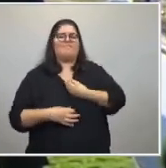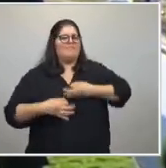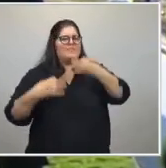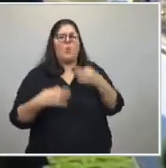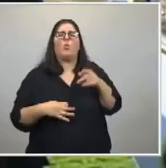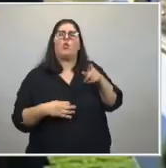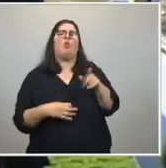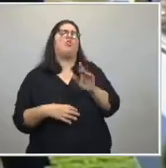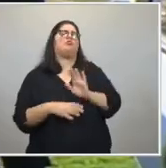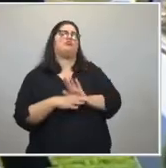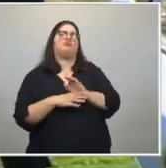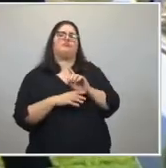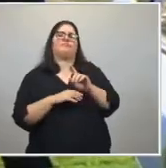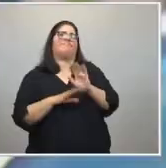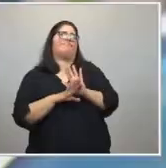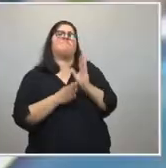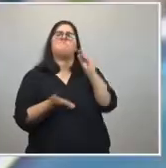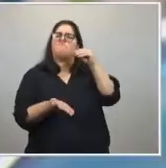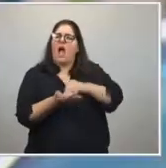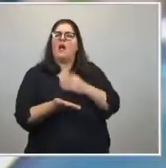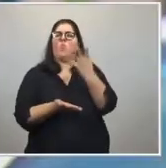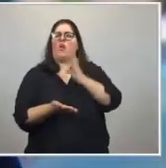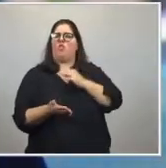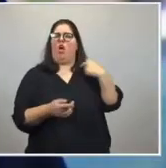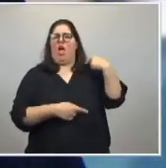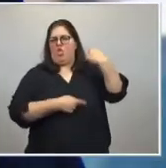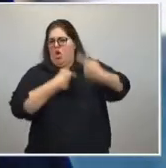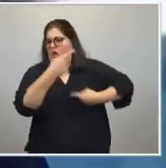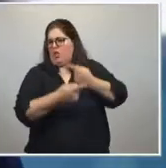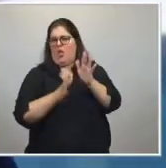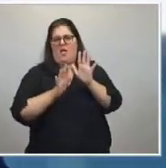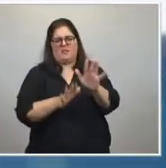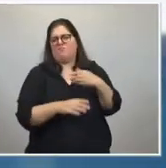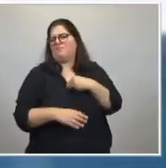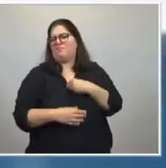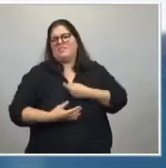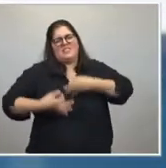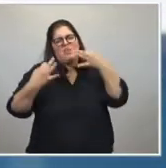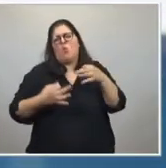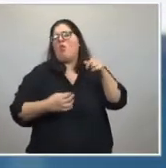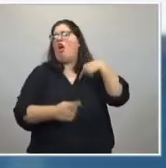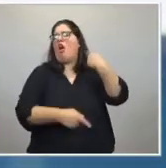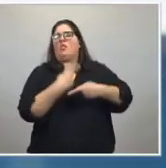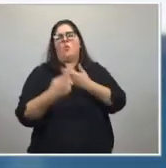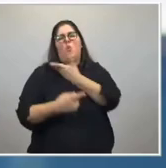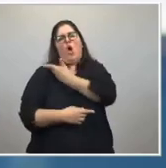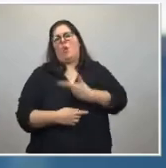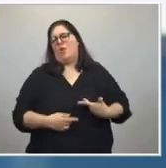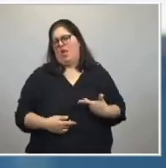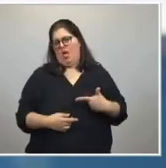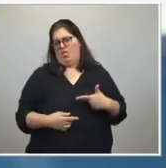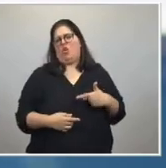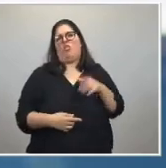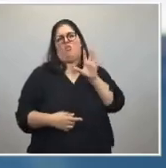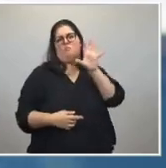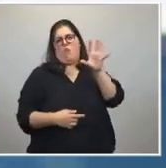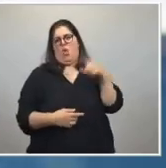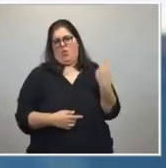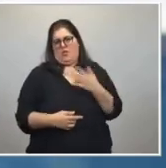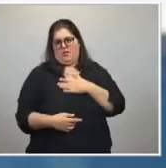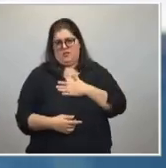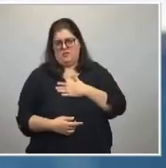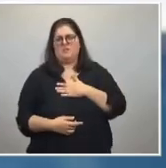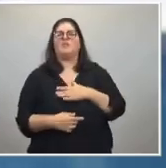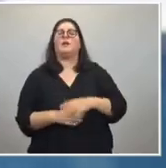vas a hacer los próximos cuatro años porque estoy seguro que va a seguir siendo el gobernador de nuestra provincia